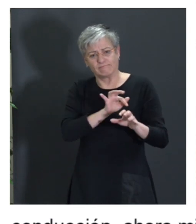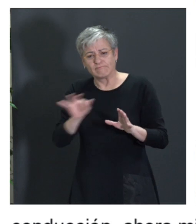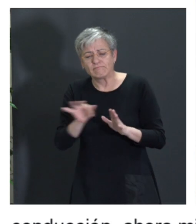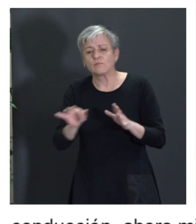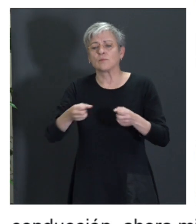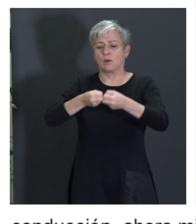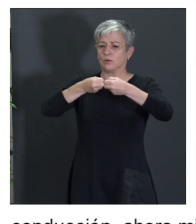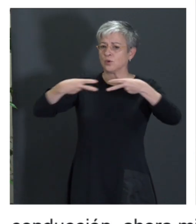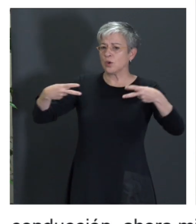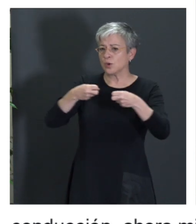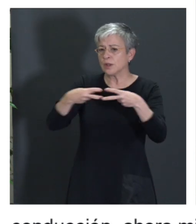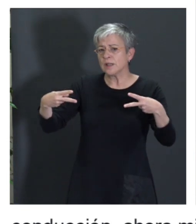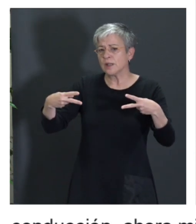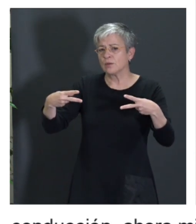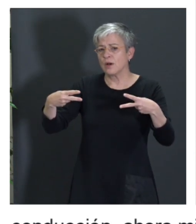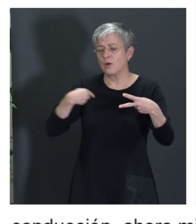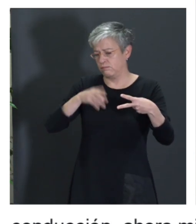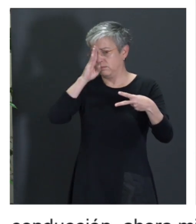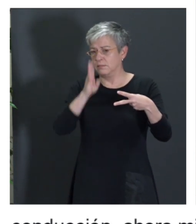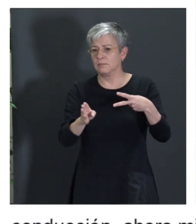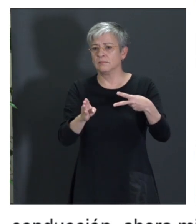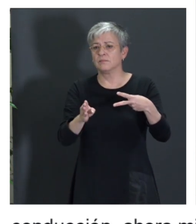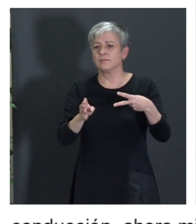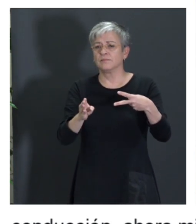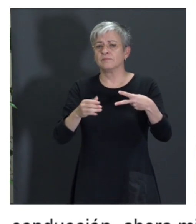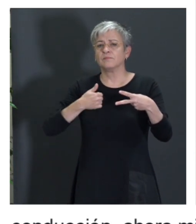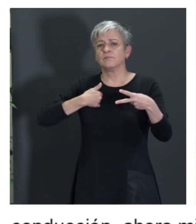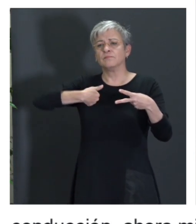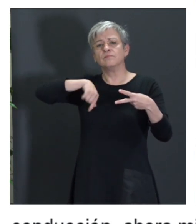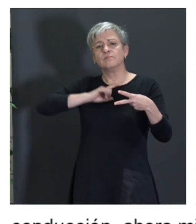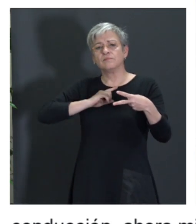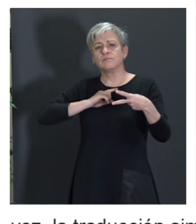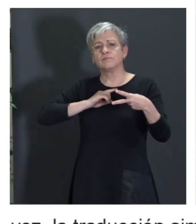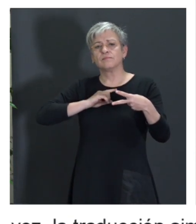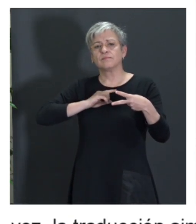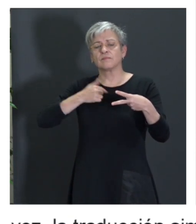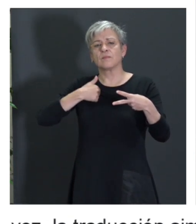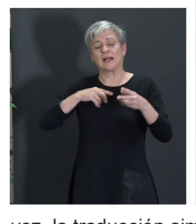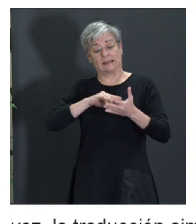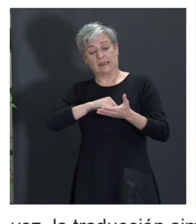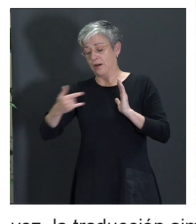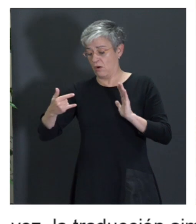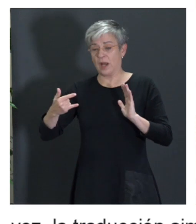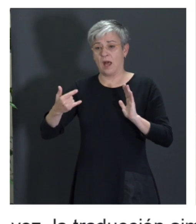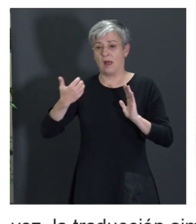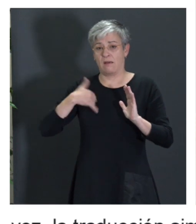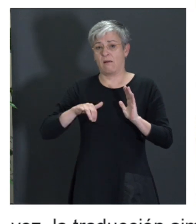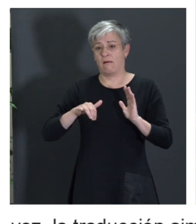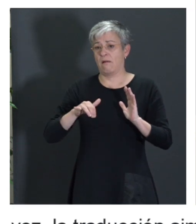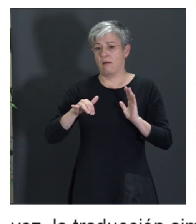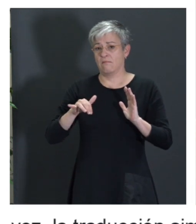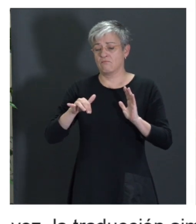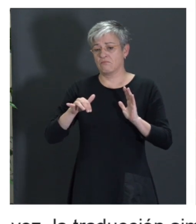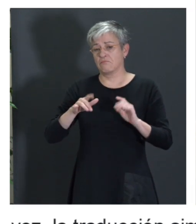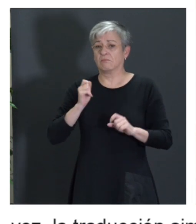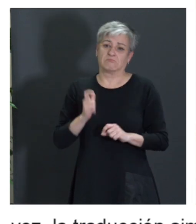tener subtítulos de forma inmediata. Todo este tipo de tecnología ya está con nosotros de